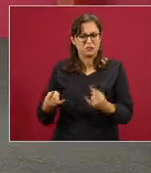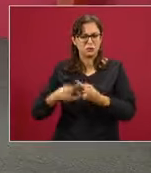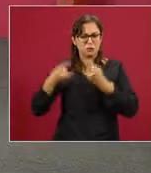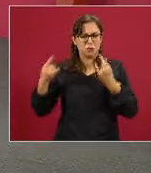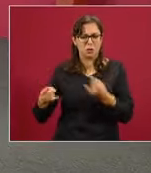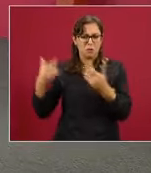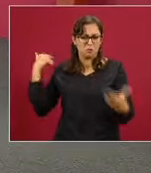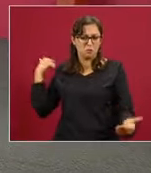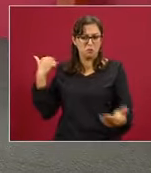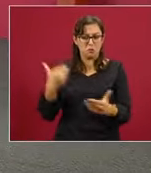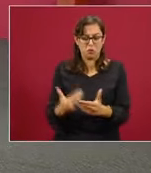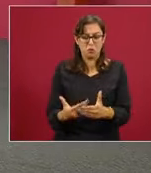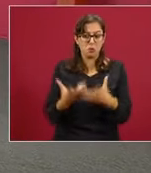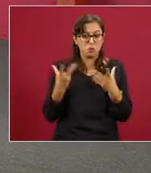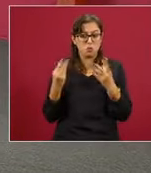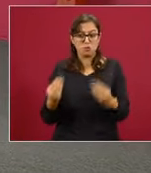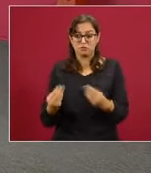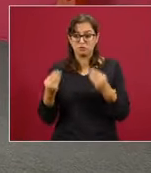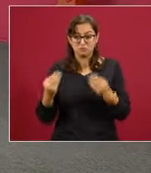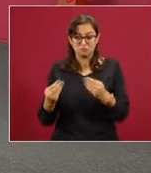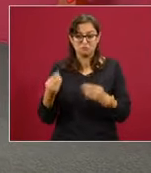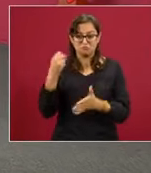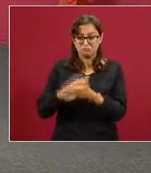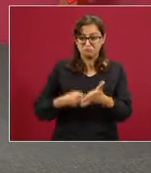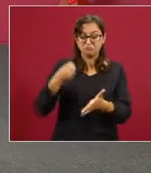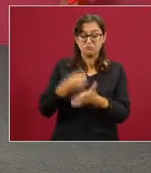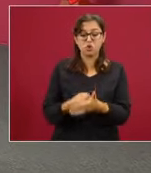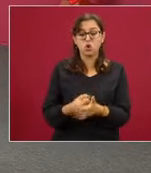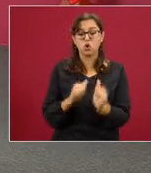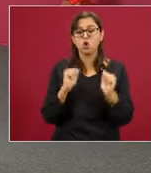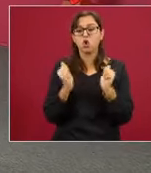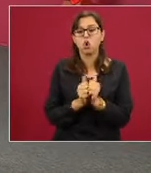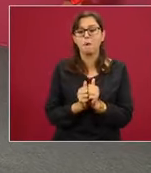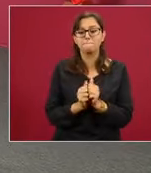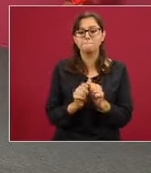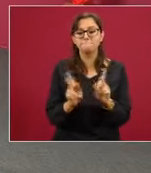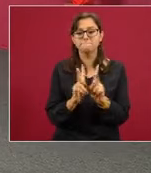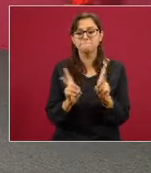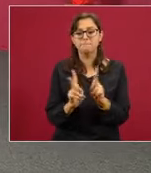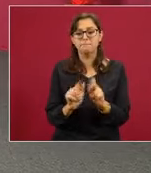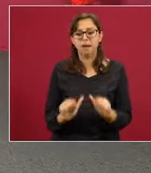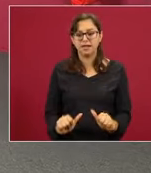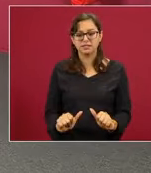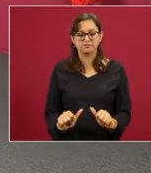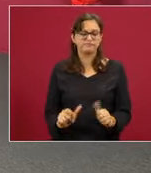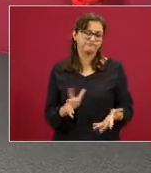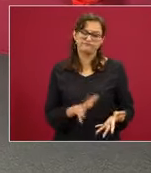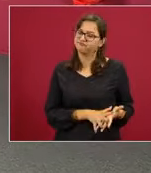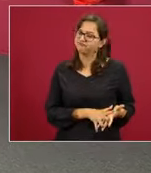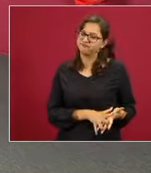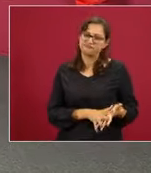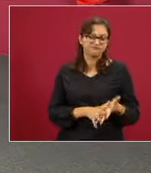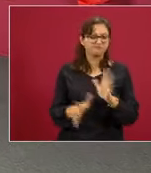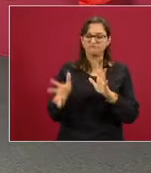igualdad de manera pacífica. O sea, yo no creo en la violencia,